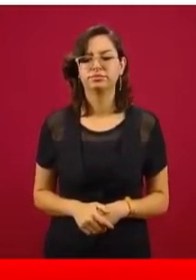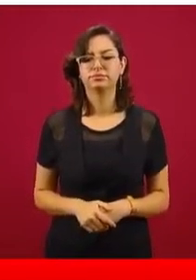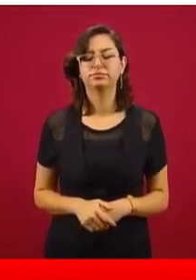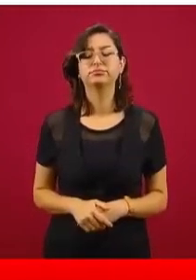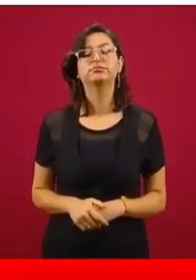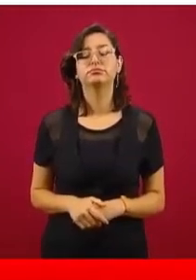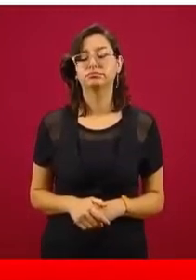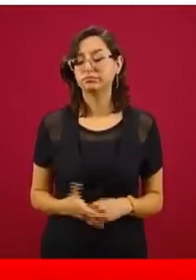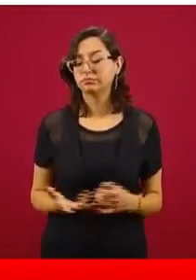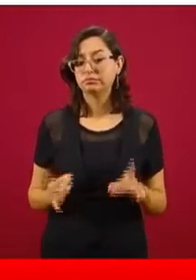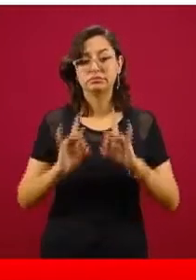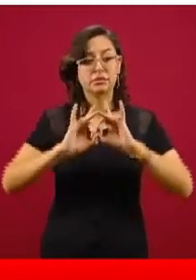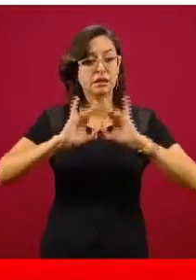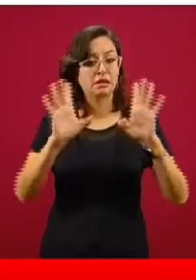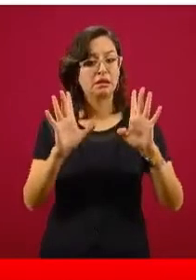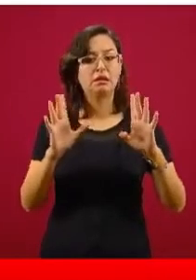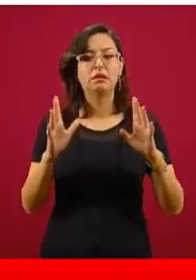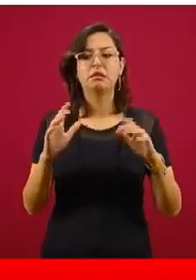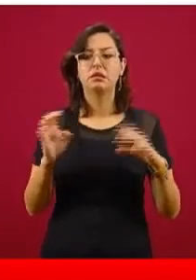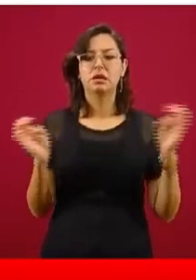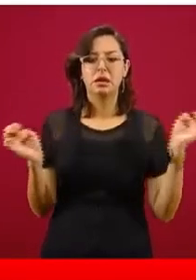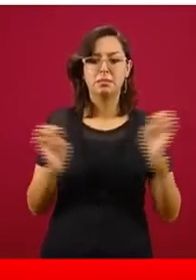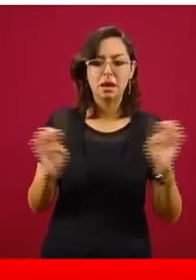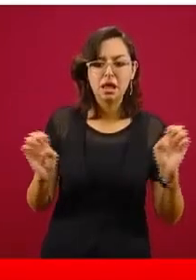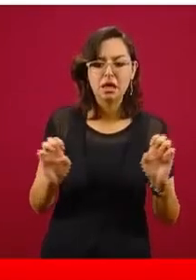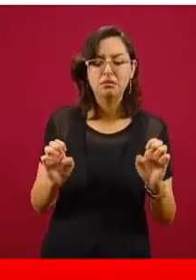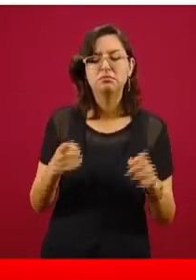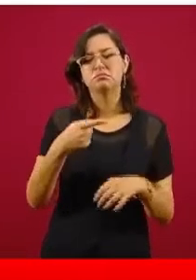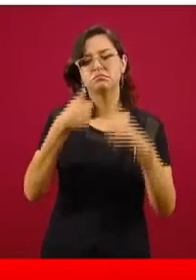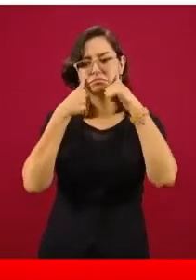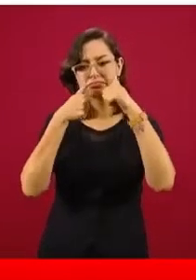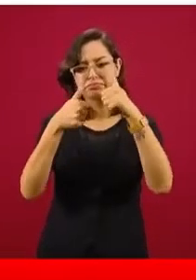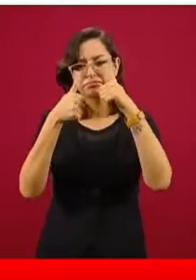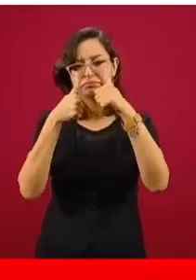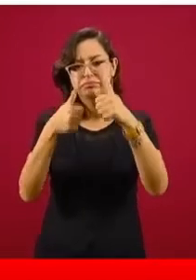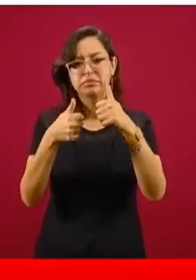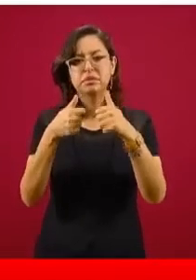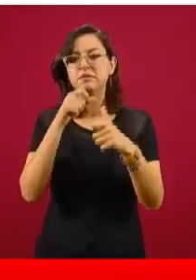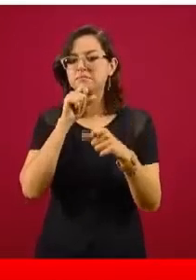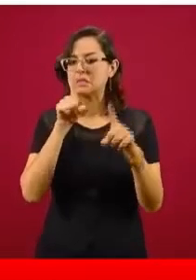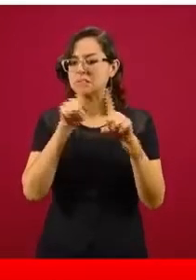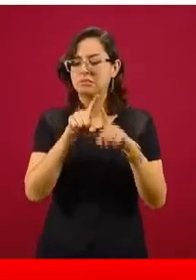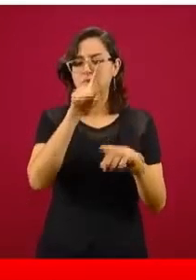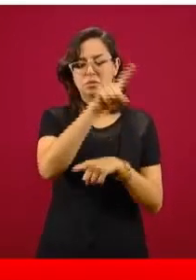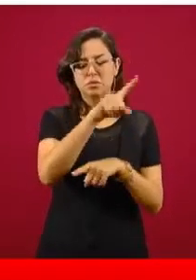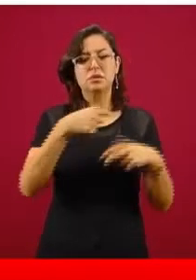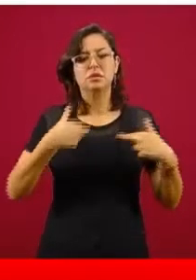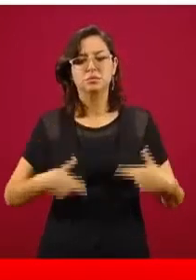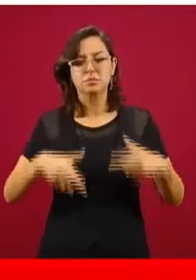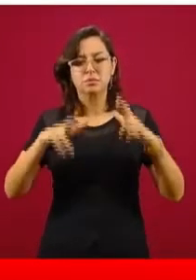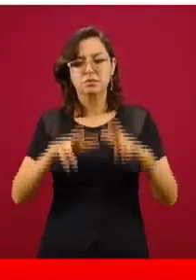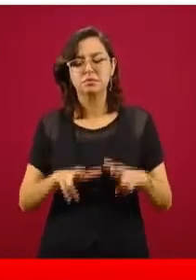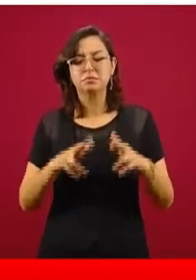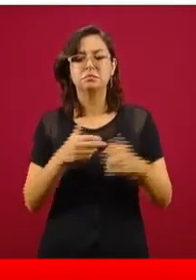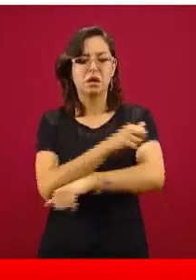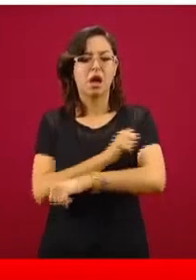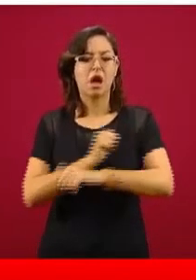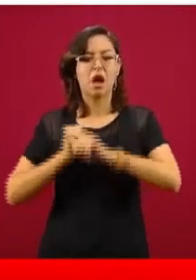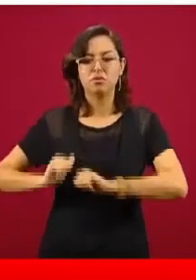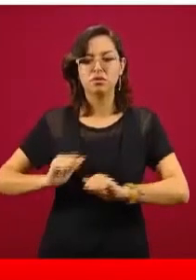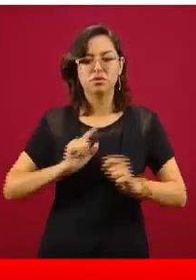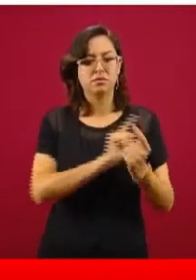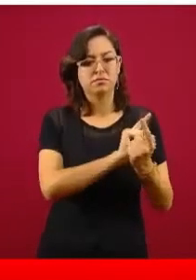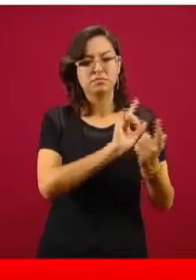presencial en casos de emergencias. Mucha coordinación de los consulados con autoridades y aliados locales que se han